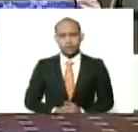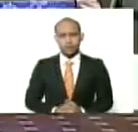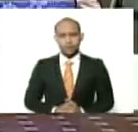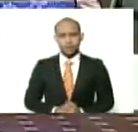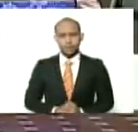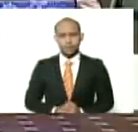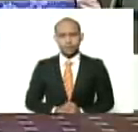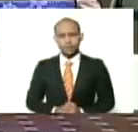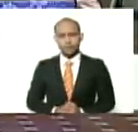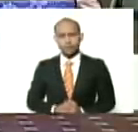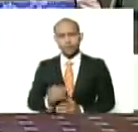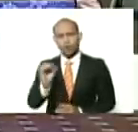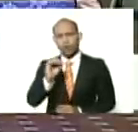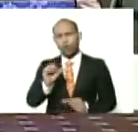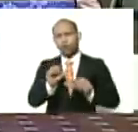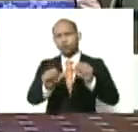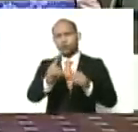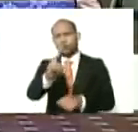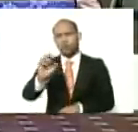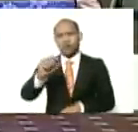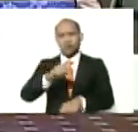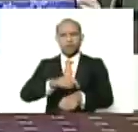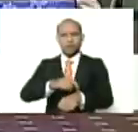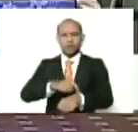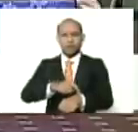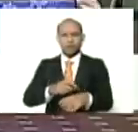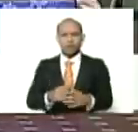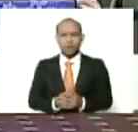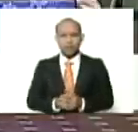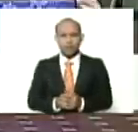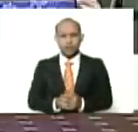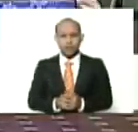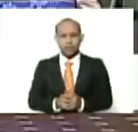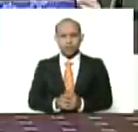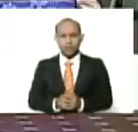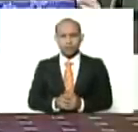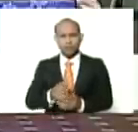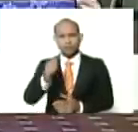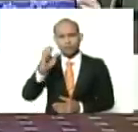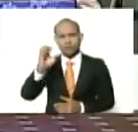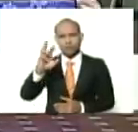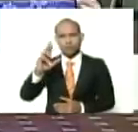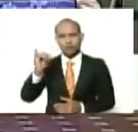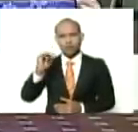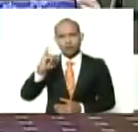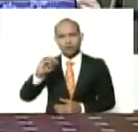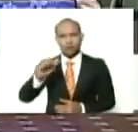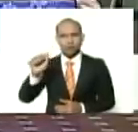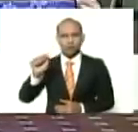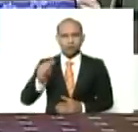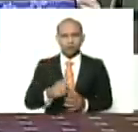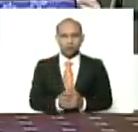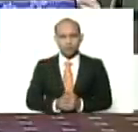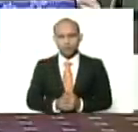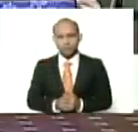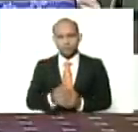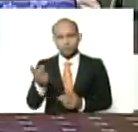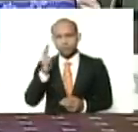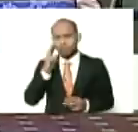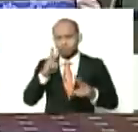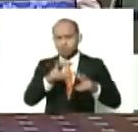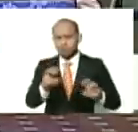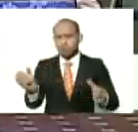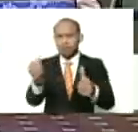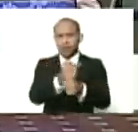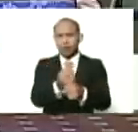o en el siglo XX empezando, en tiempos de Teresa de la Parra, hay que ver cómo hay que descubrir y redescubrir